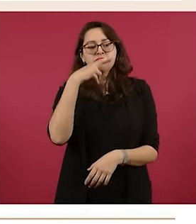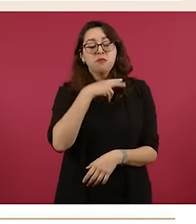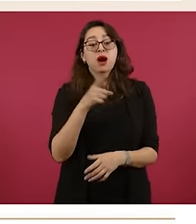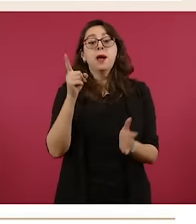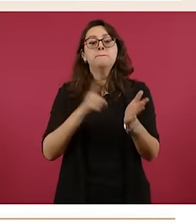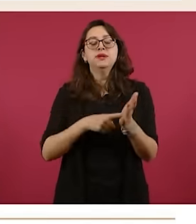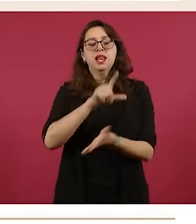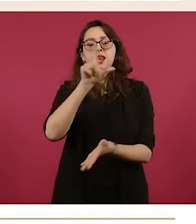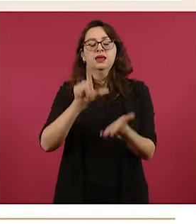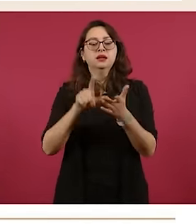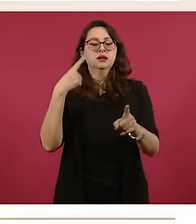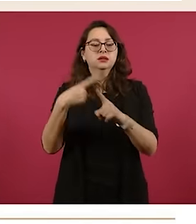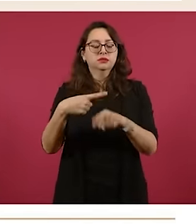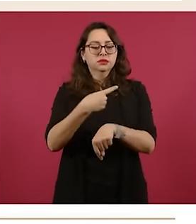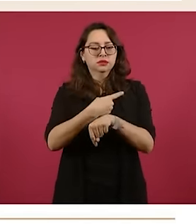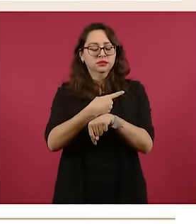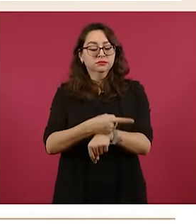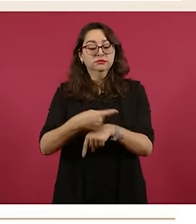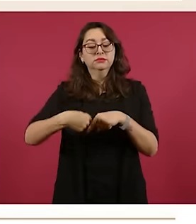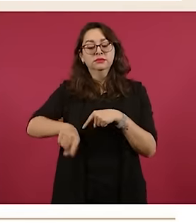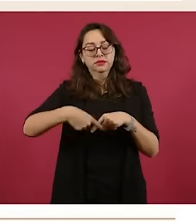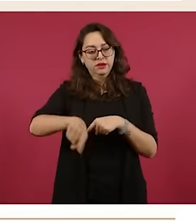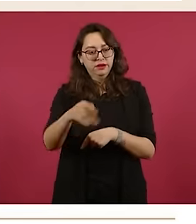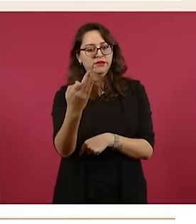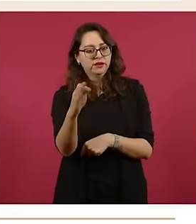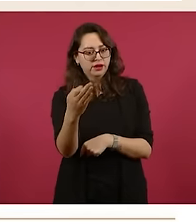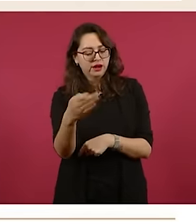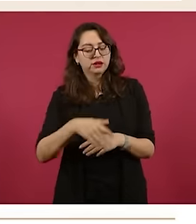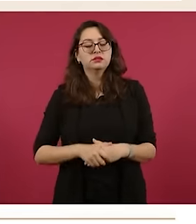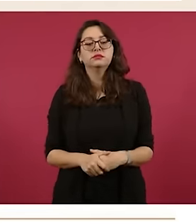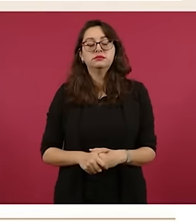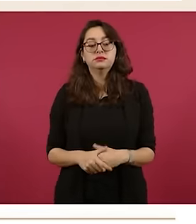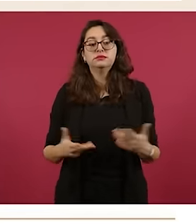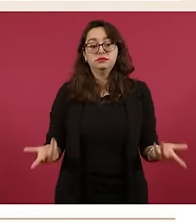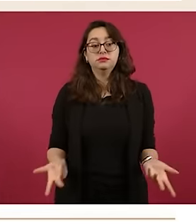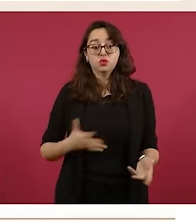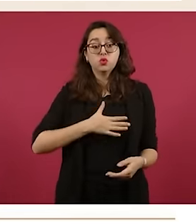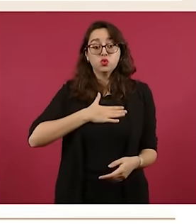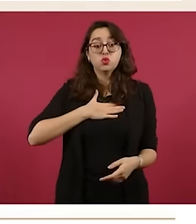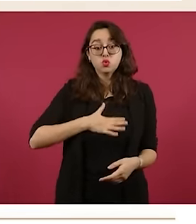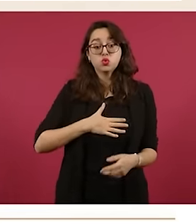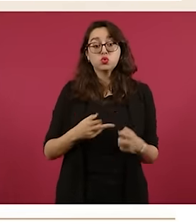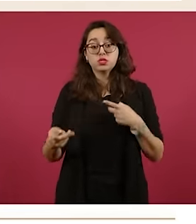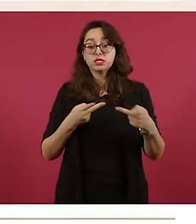mil litros por segundo en el mes de febrero de este año. El plan de justicia de los pueblos